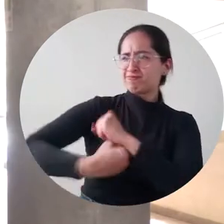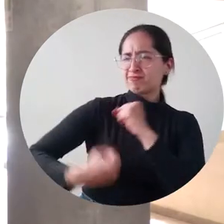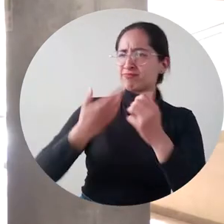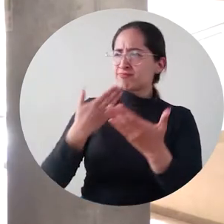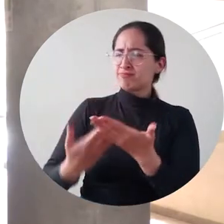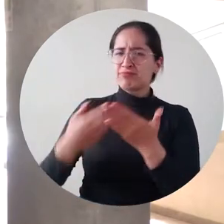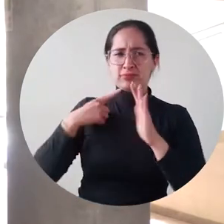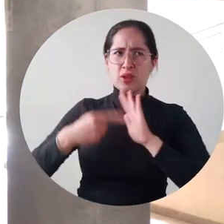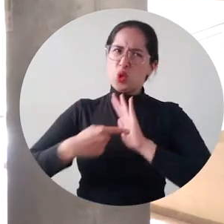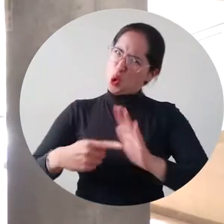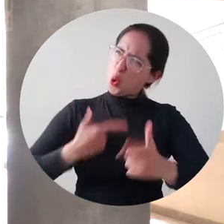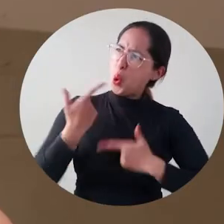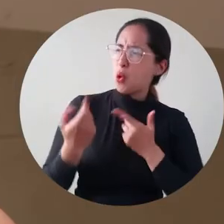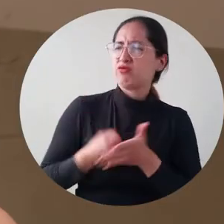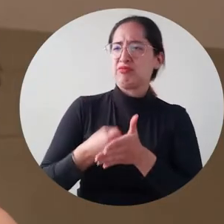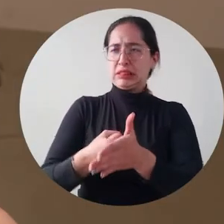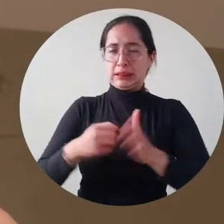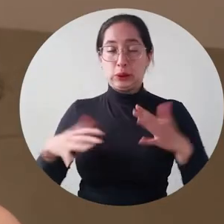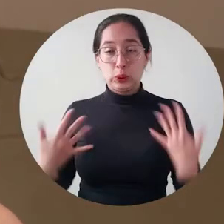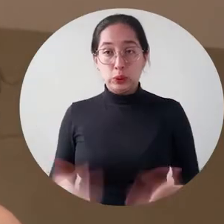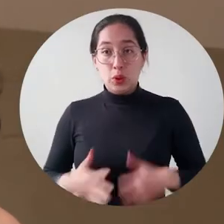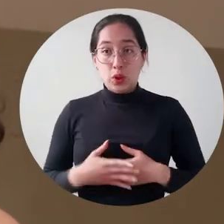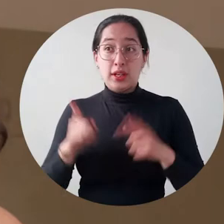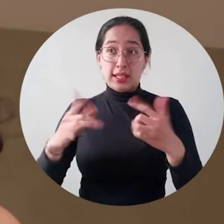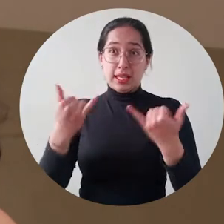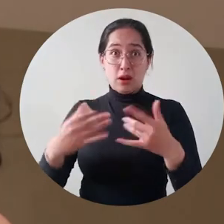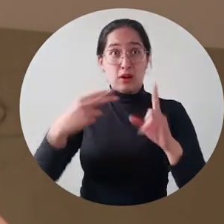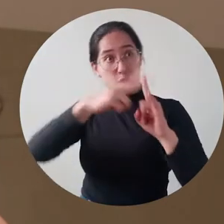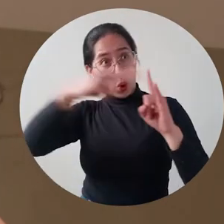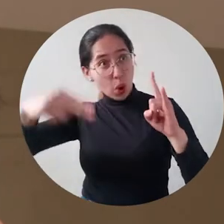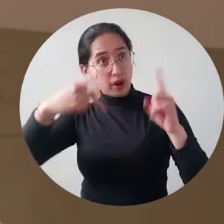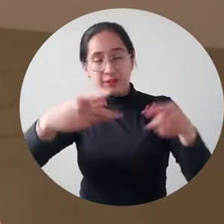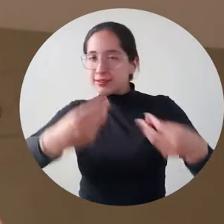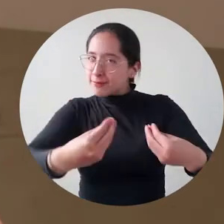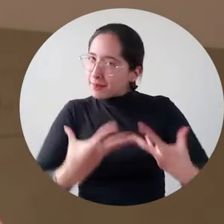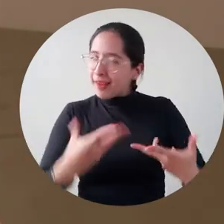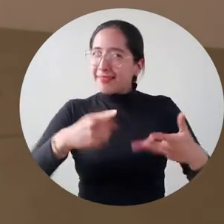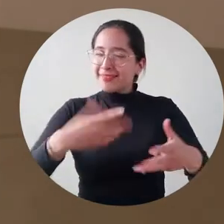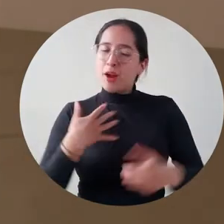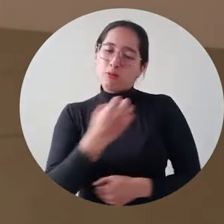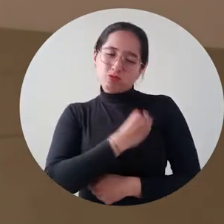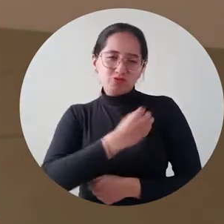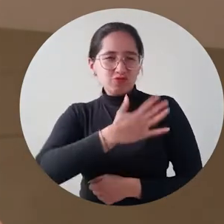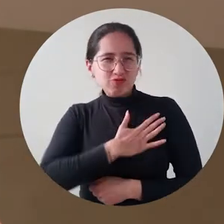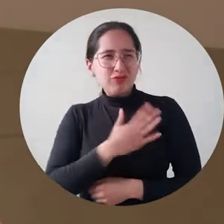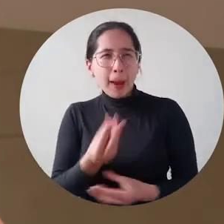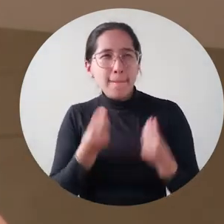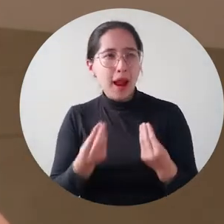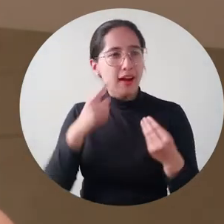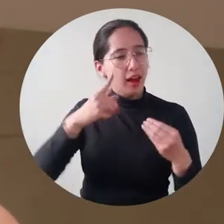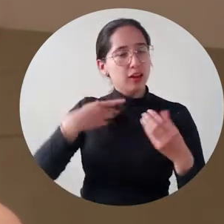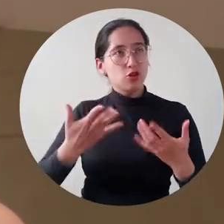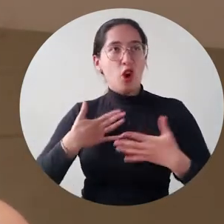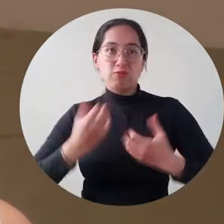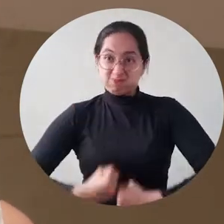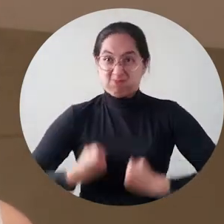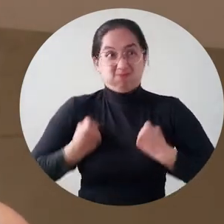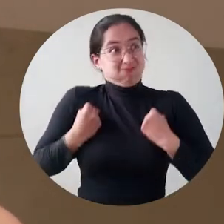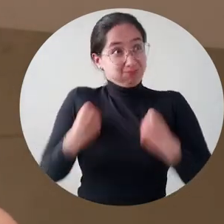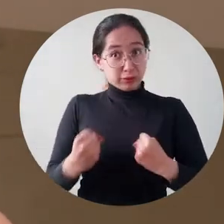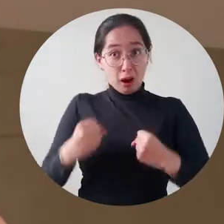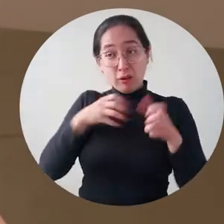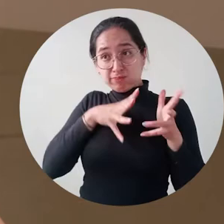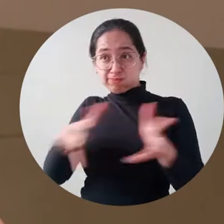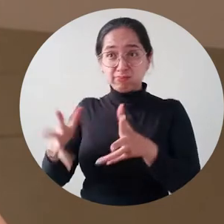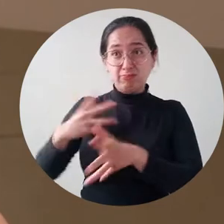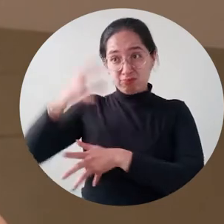por un lado, de las trayectorias. Es una posibilidad y la oportunidad que ha brindado la misma institución para generar motivación en las